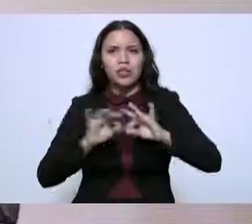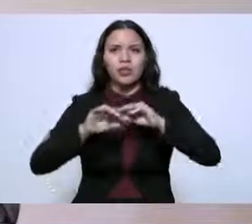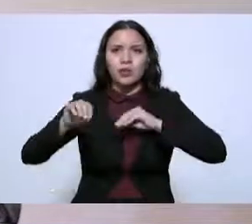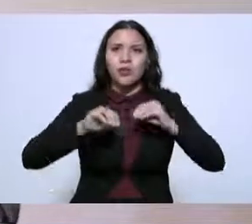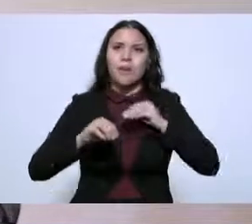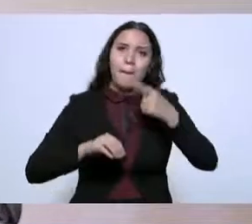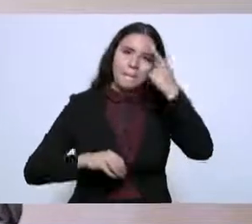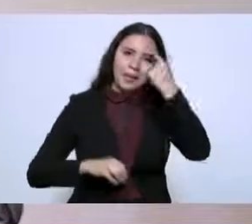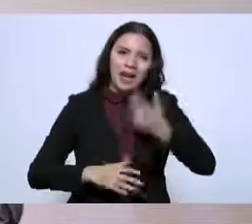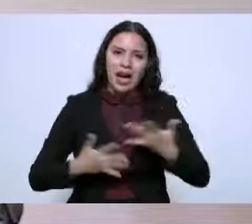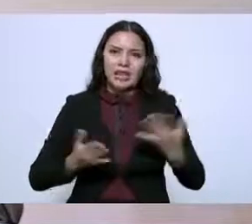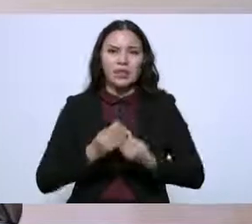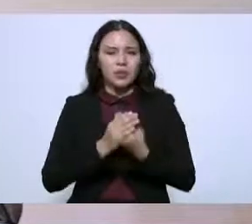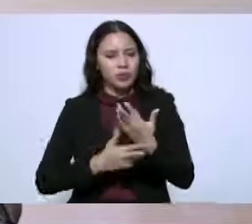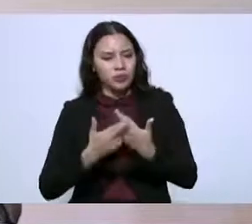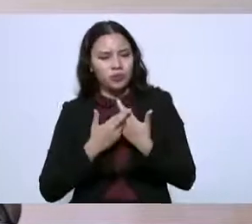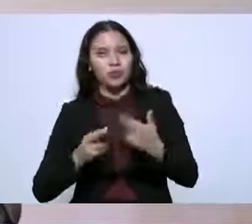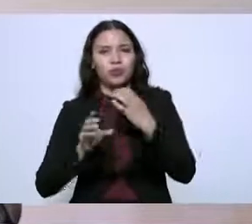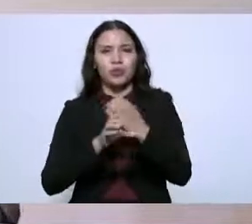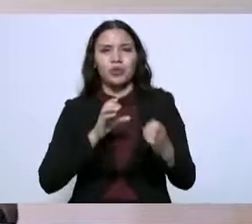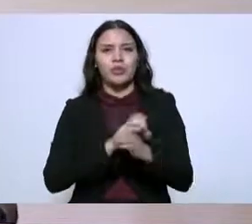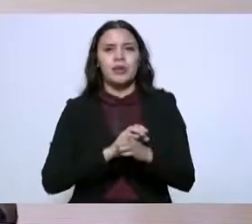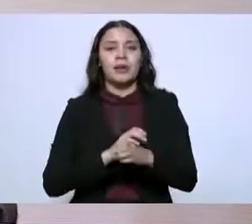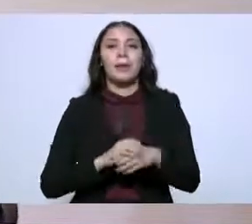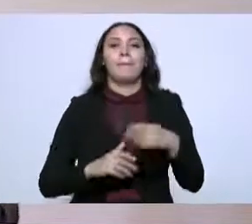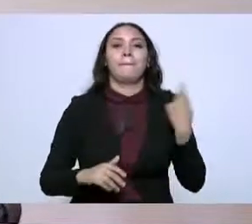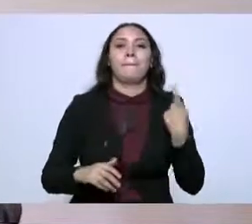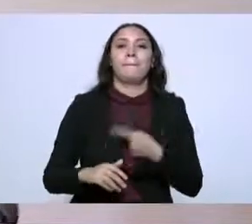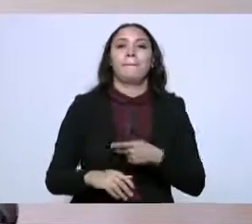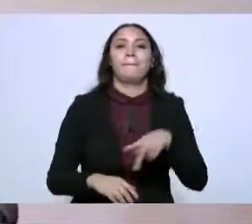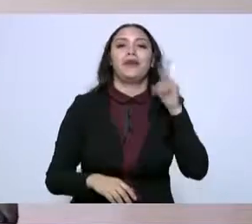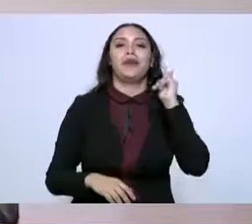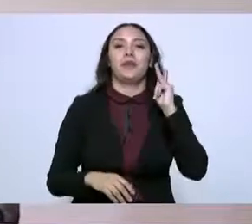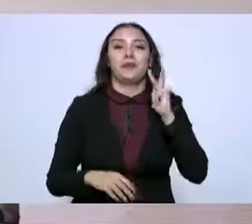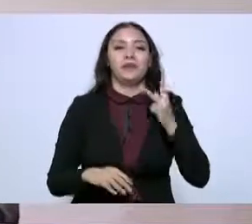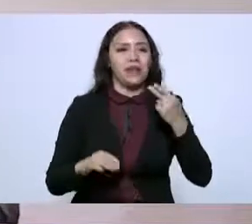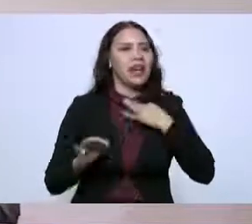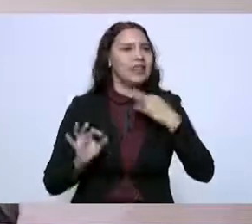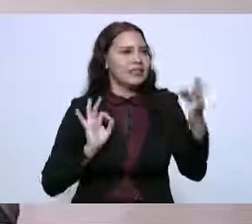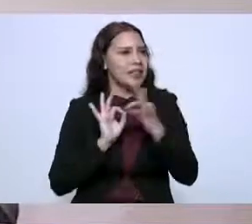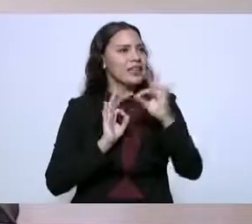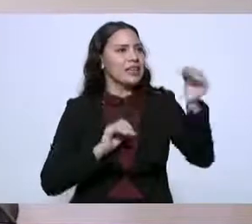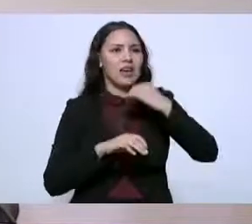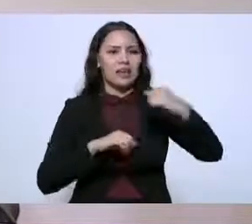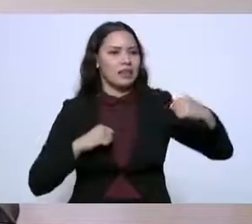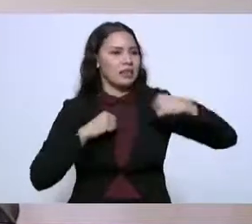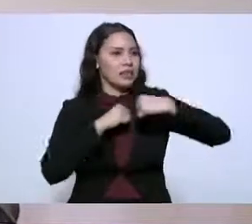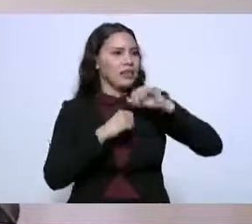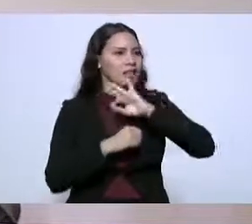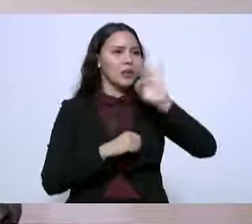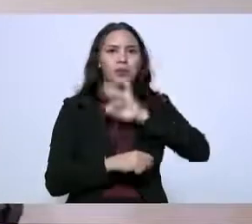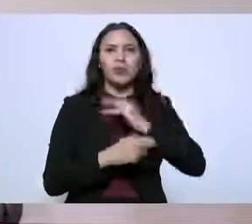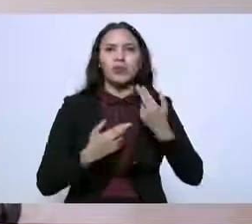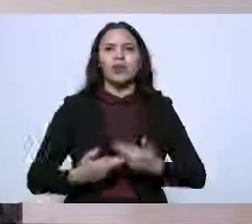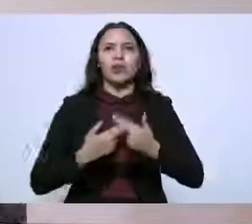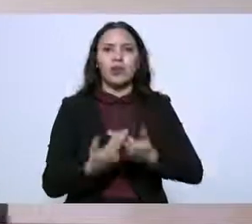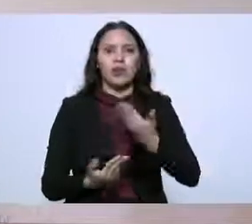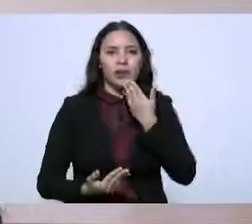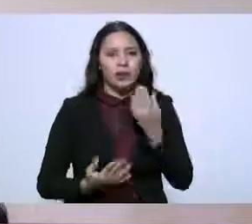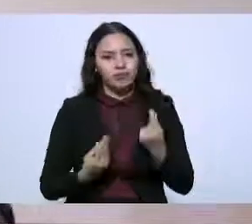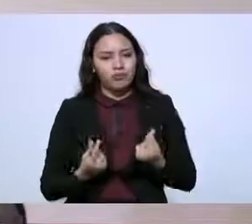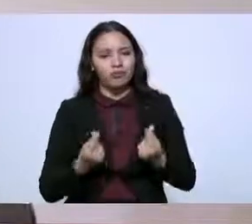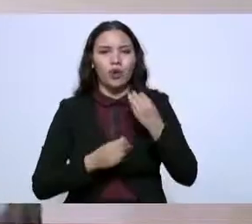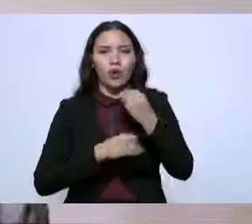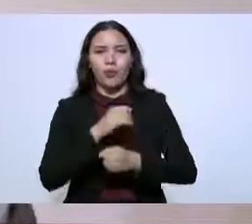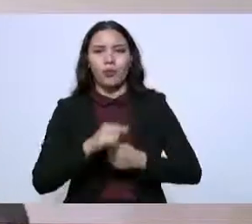generación, de riqueza, y que con estos cruces fronterizos, con la generación de aduana, con la